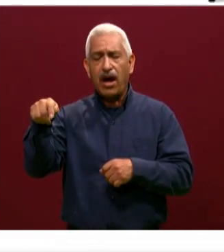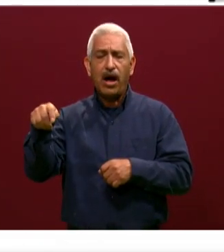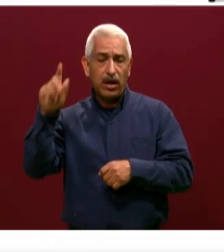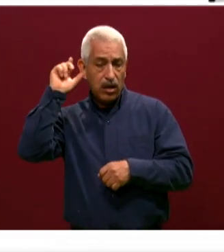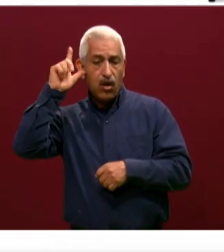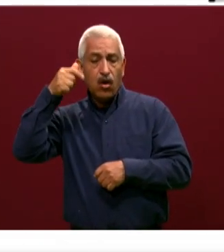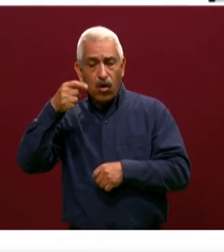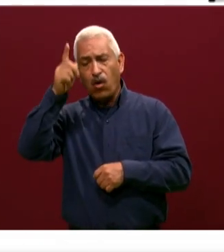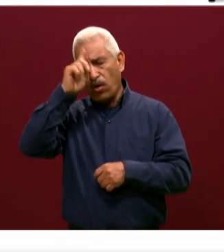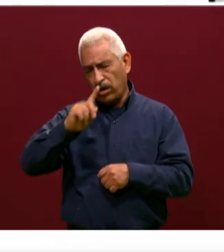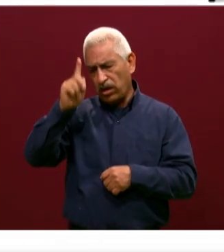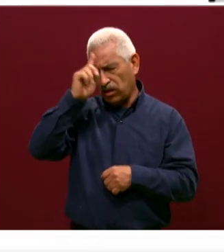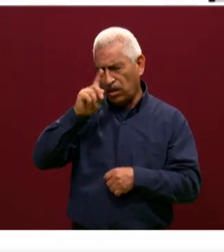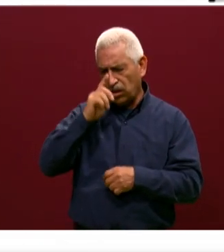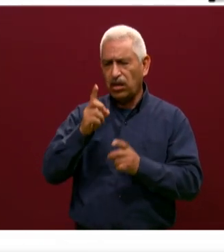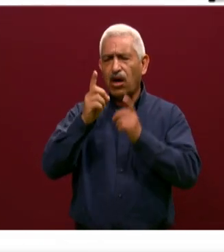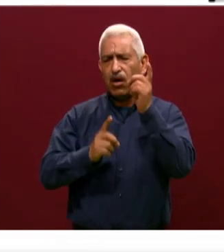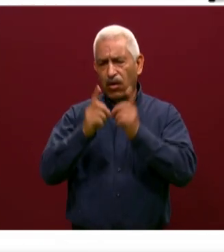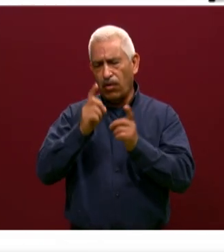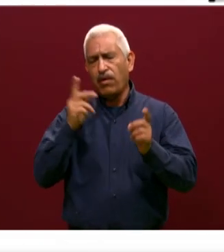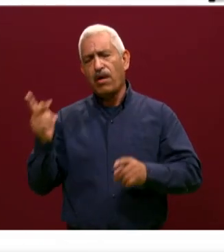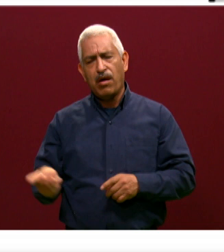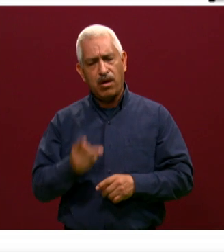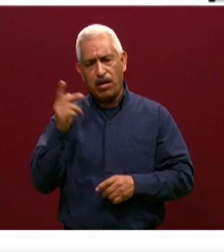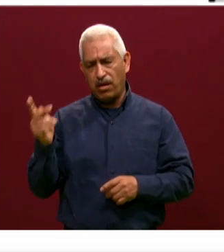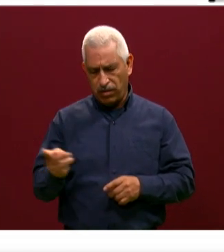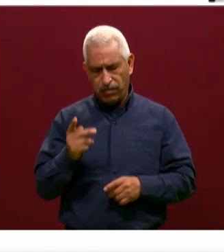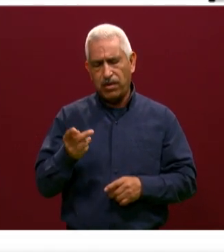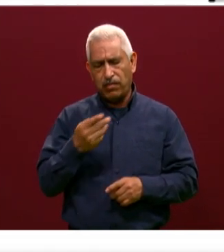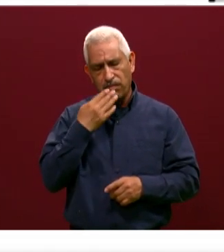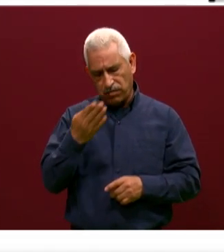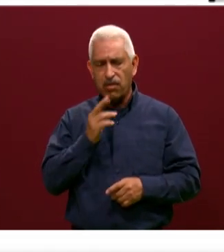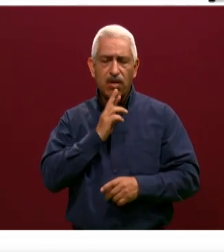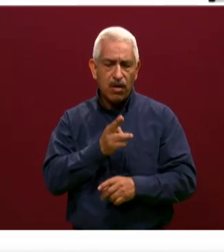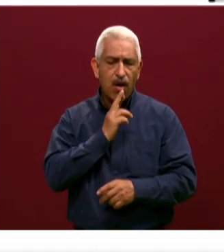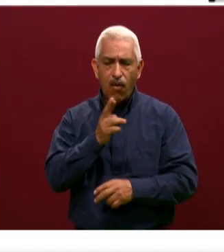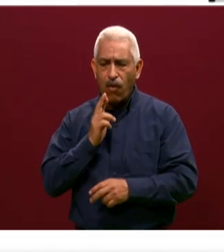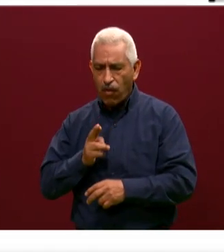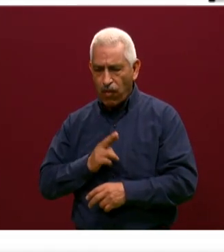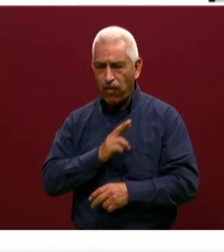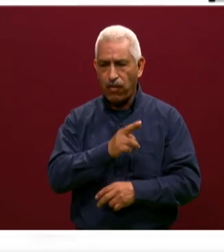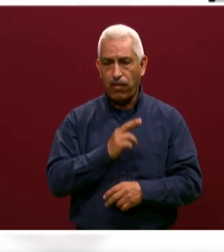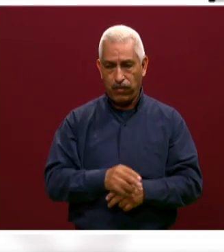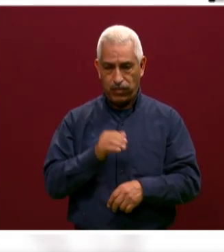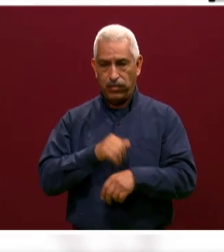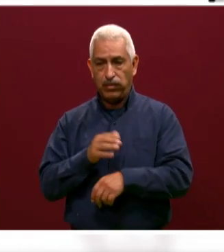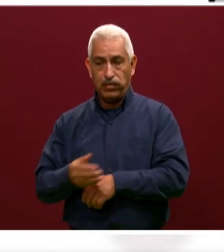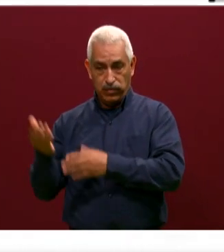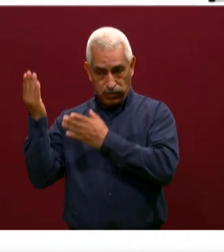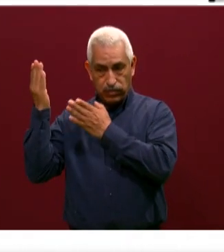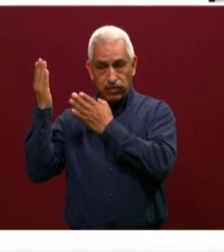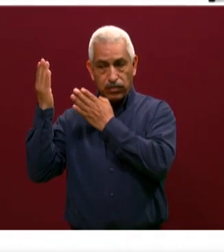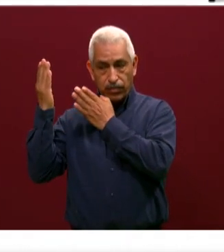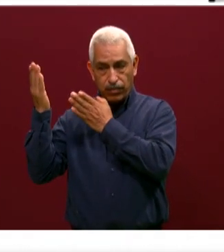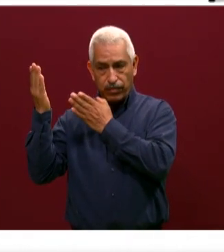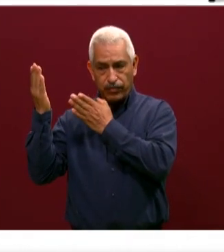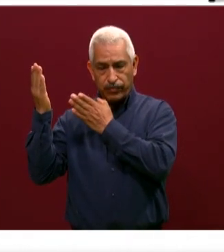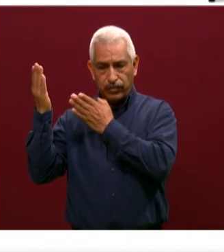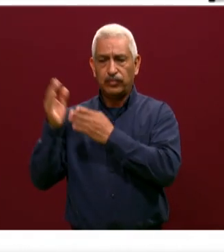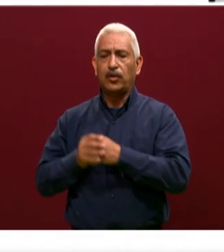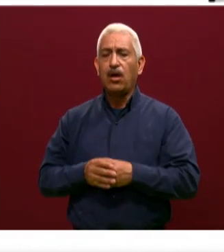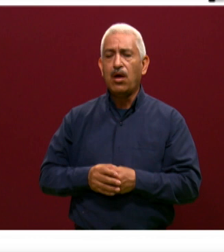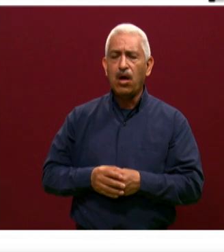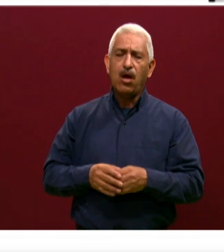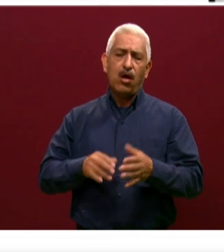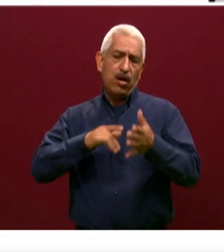y resolver dudas con respecto a los procesos que se hacen en esa dependencia y que son el 2222-293820,